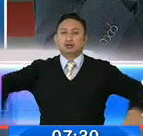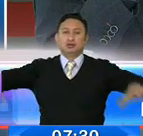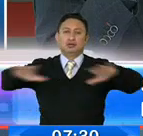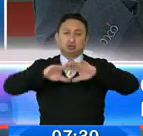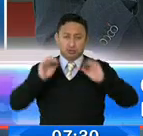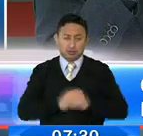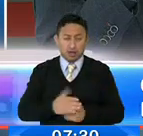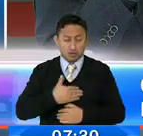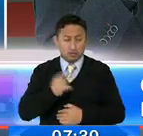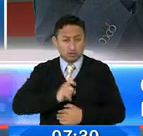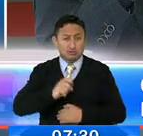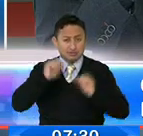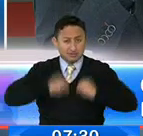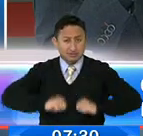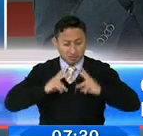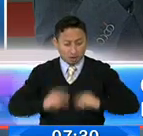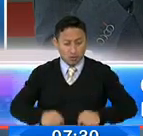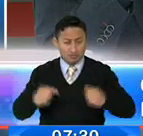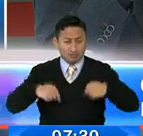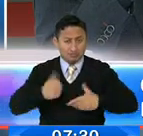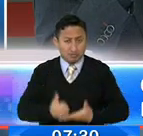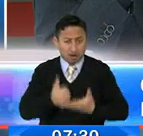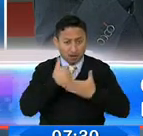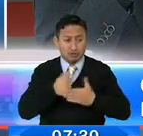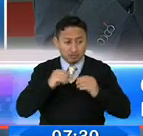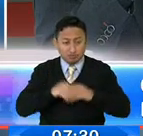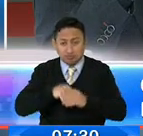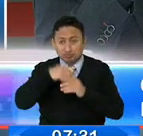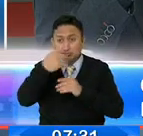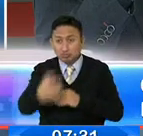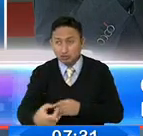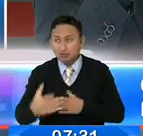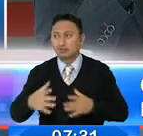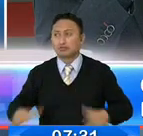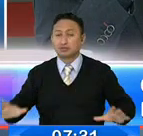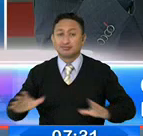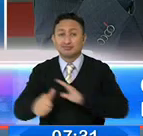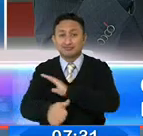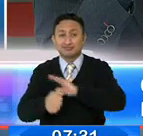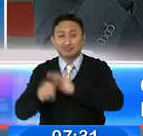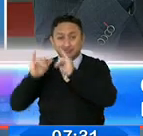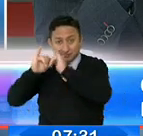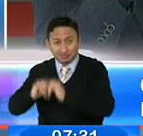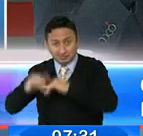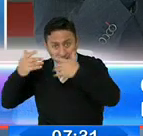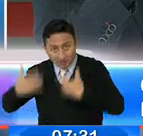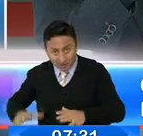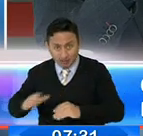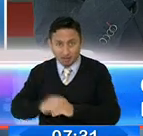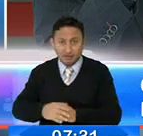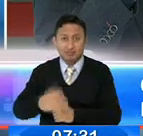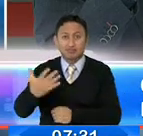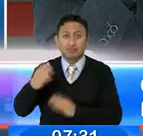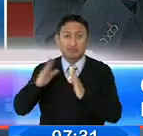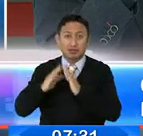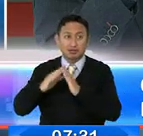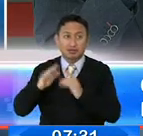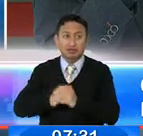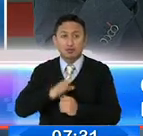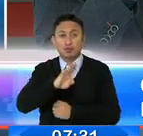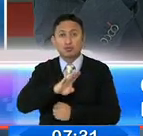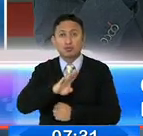porque necesitamos, la salud es parte de salir al aire libre. Ya estuvimos en confinados, ya estuvimos en las casas más de